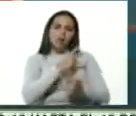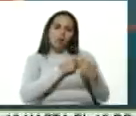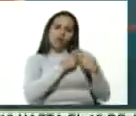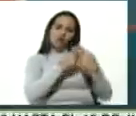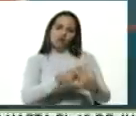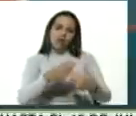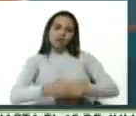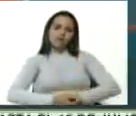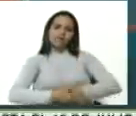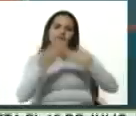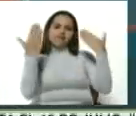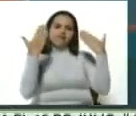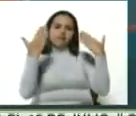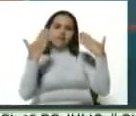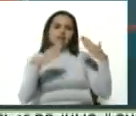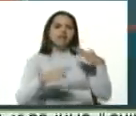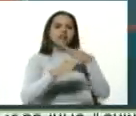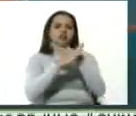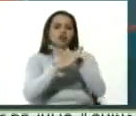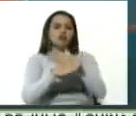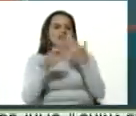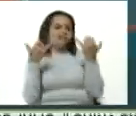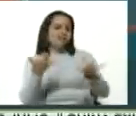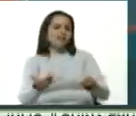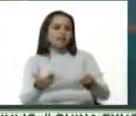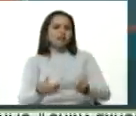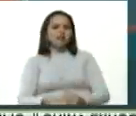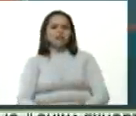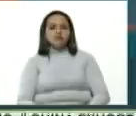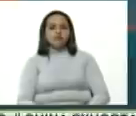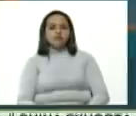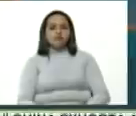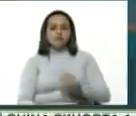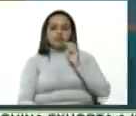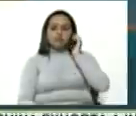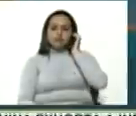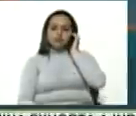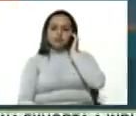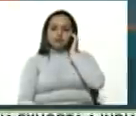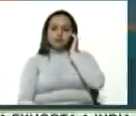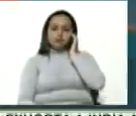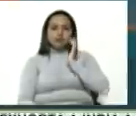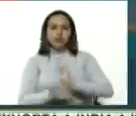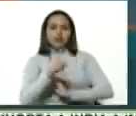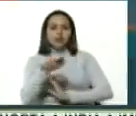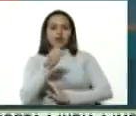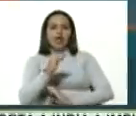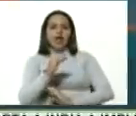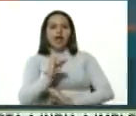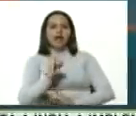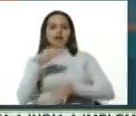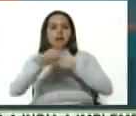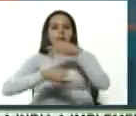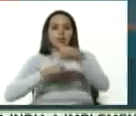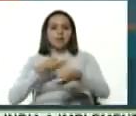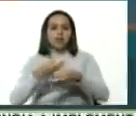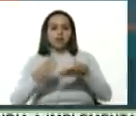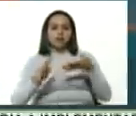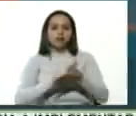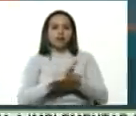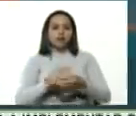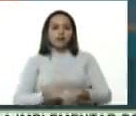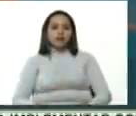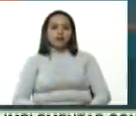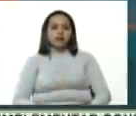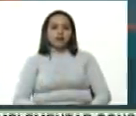sanciones inmediatamente. Luego también se enmarca un contexto, el marco, una cosa que lanzó el señor